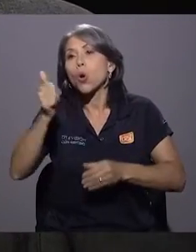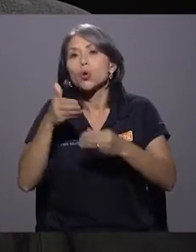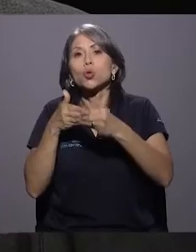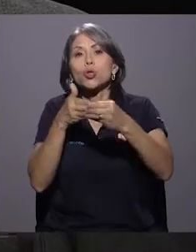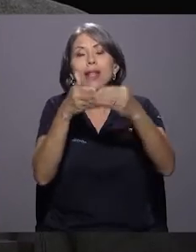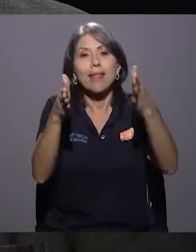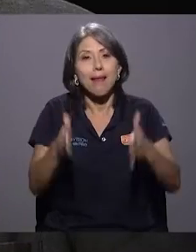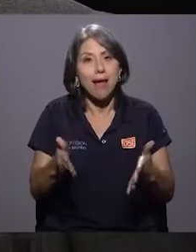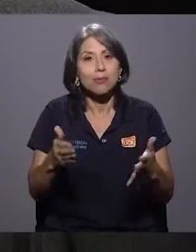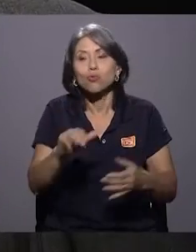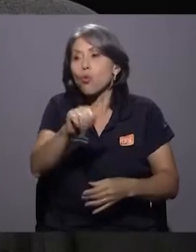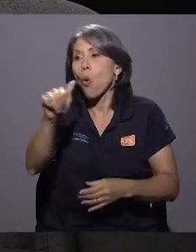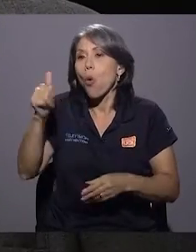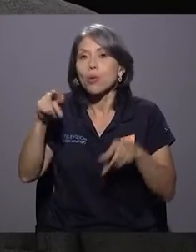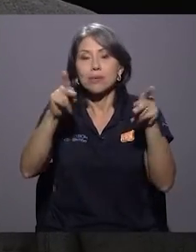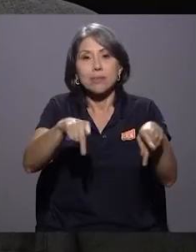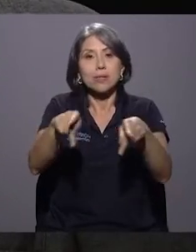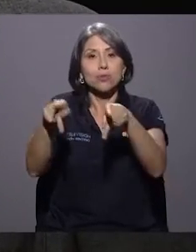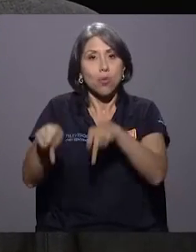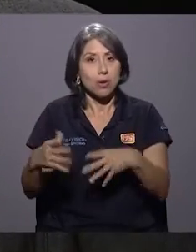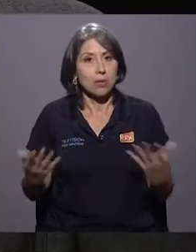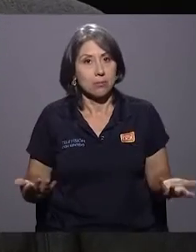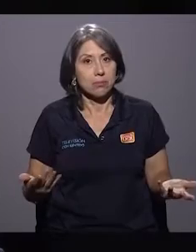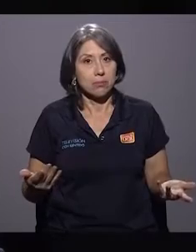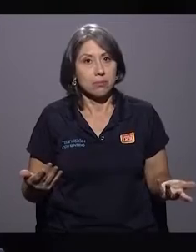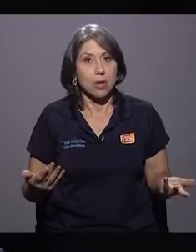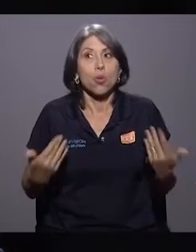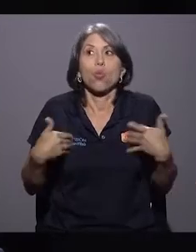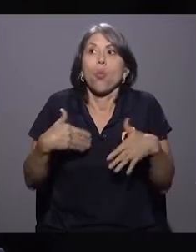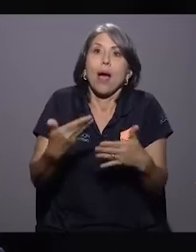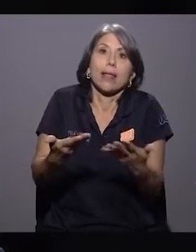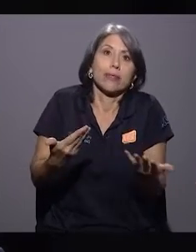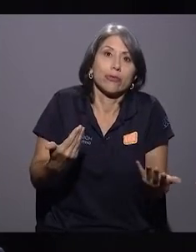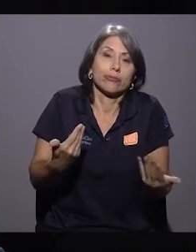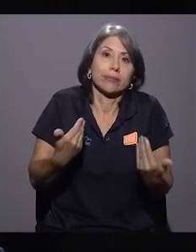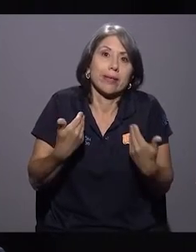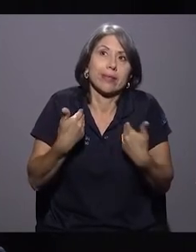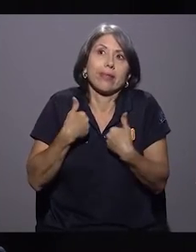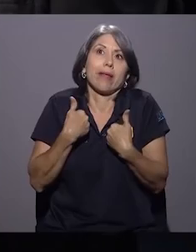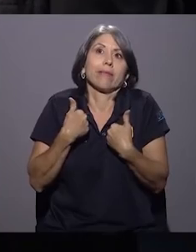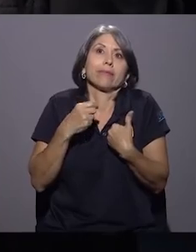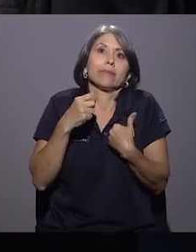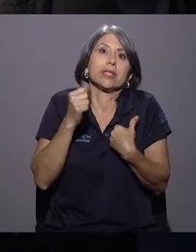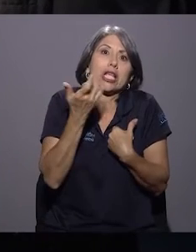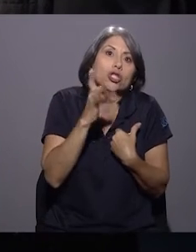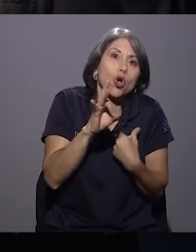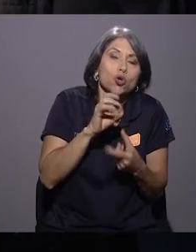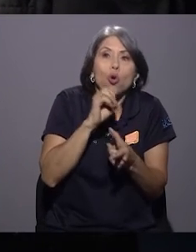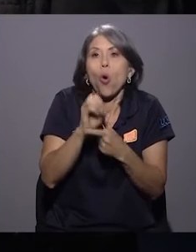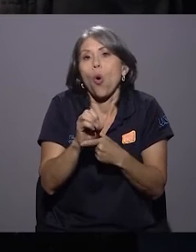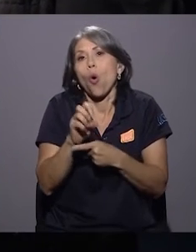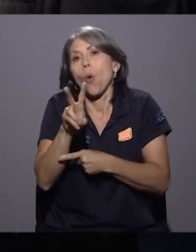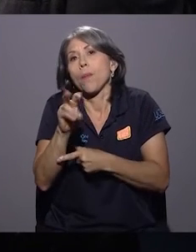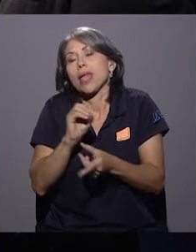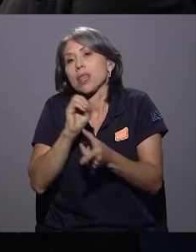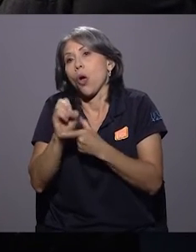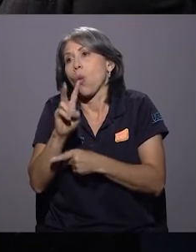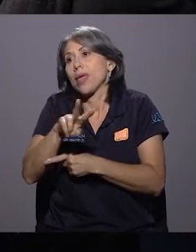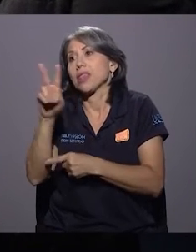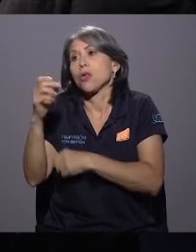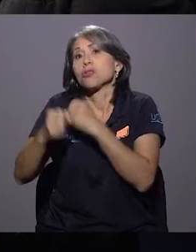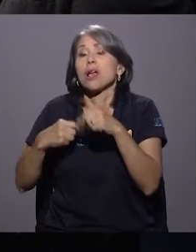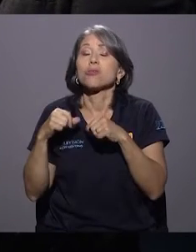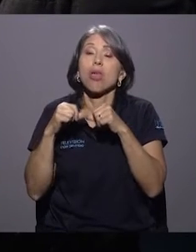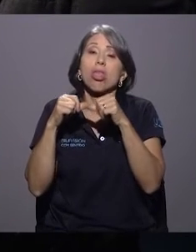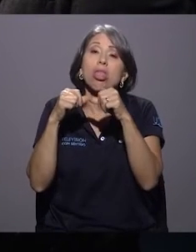liderazgos, que surjan otras personas. Cuando se tiene alcalde de 18, 20, 22 años, realmente eso desmotiva a otros a participar.